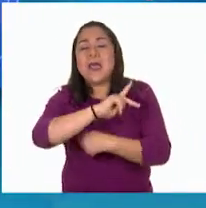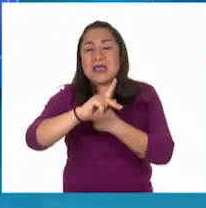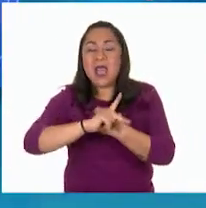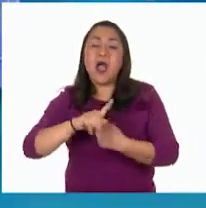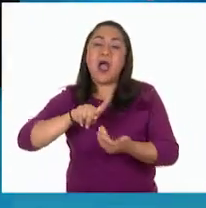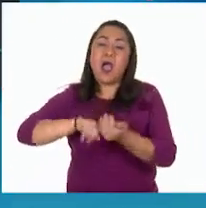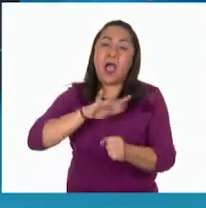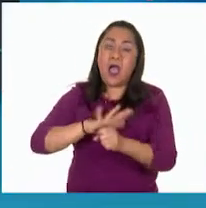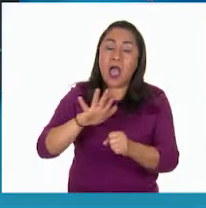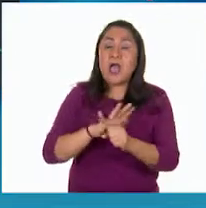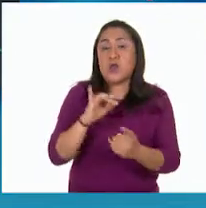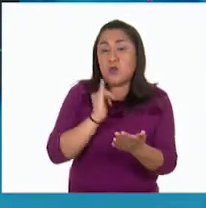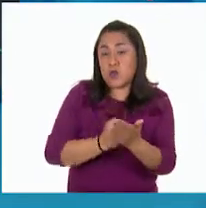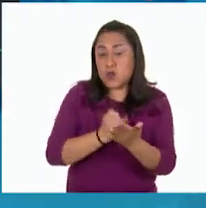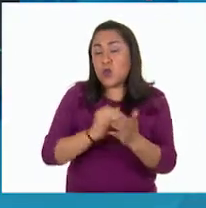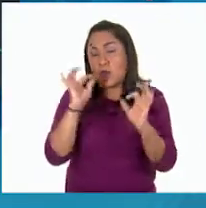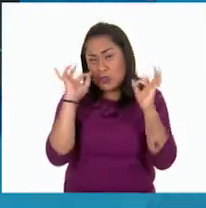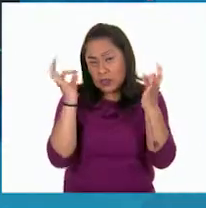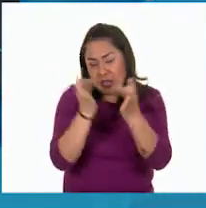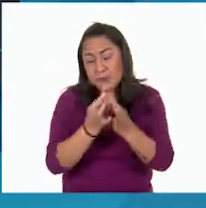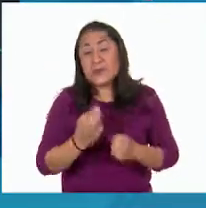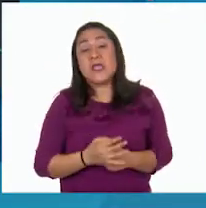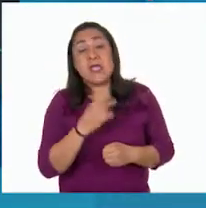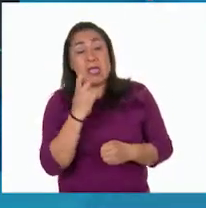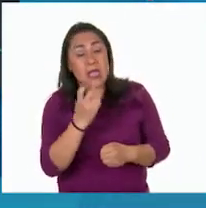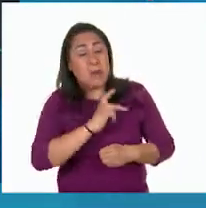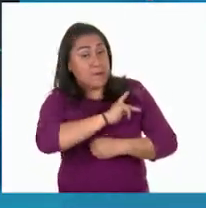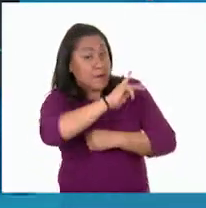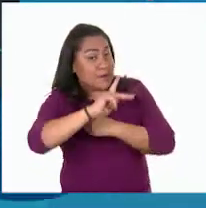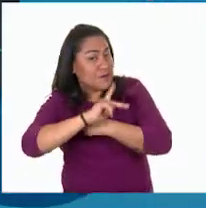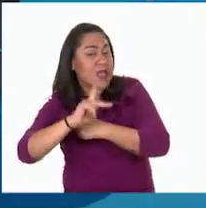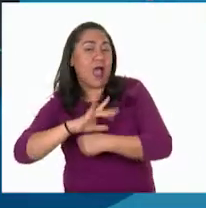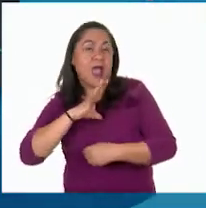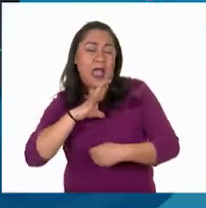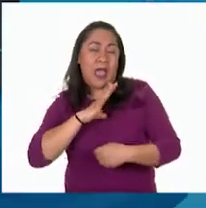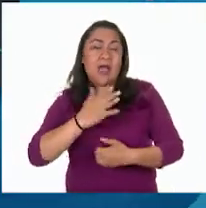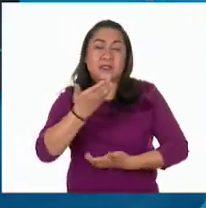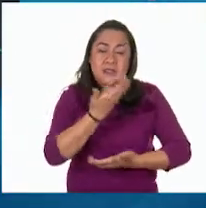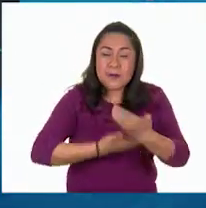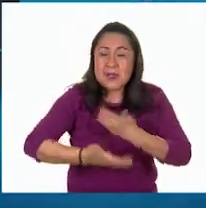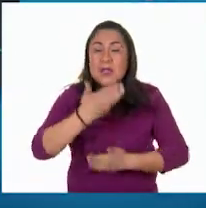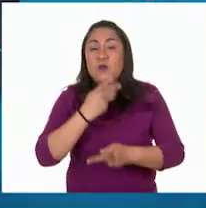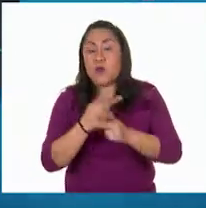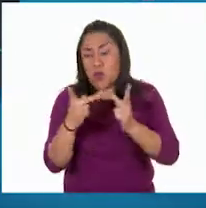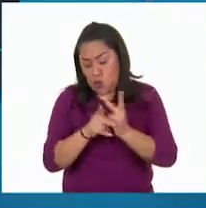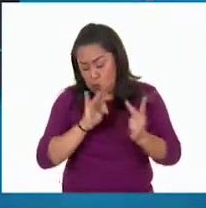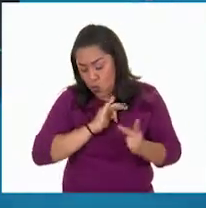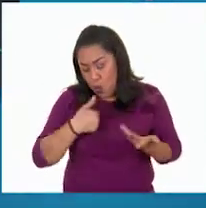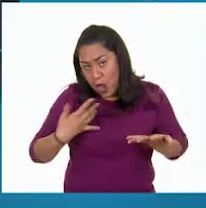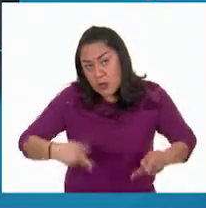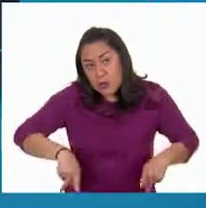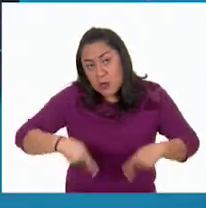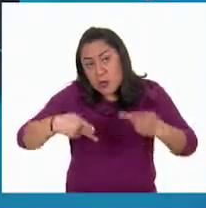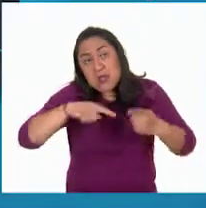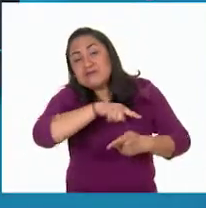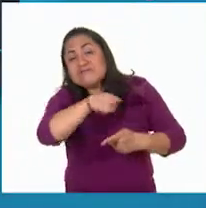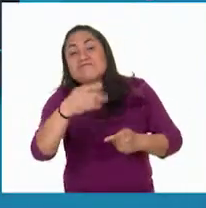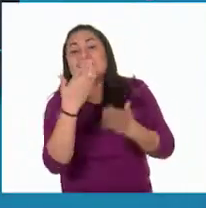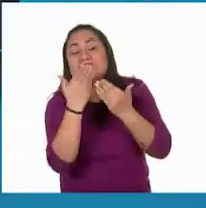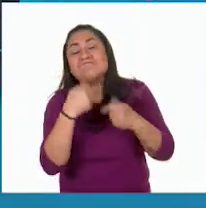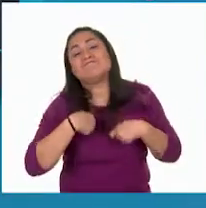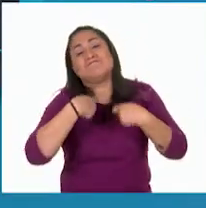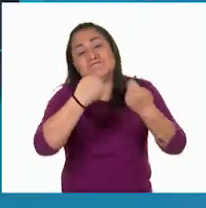impuestos. Parte de la idea de que los países que poseen bienes y servicios los produzcan y los vendan a otros que carecen de ellos.